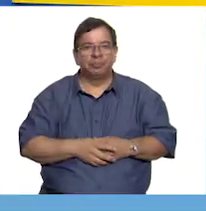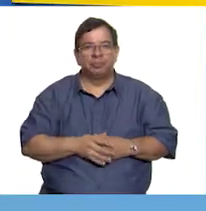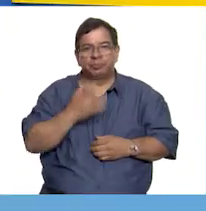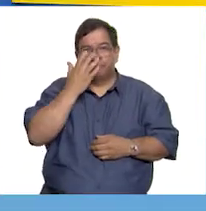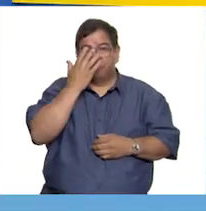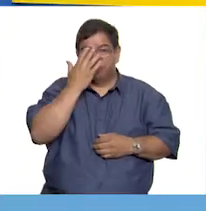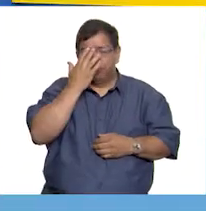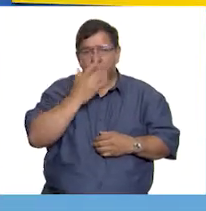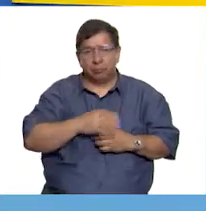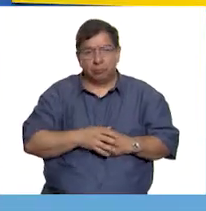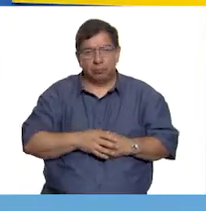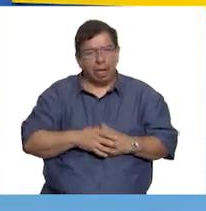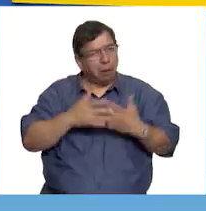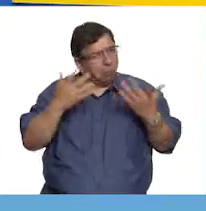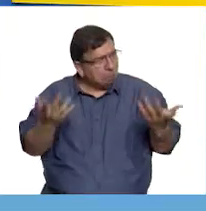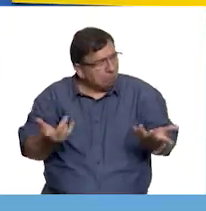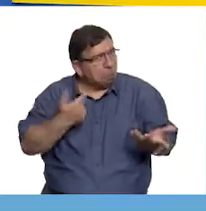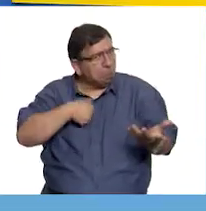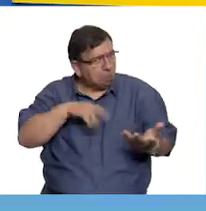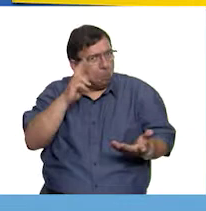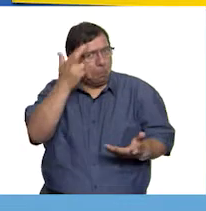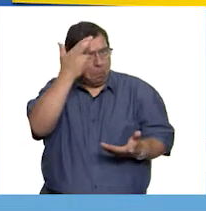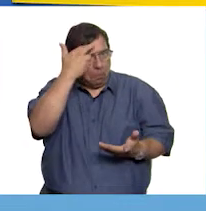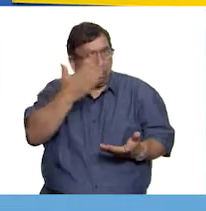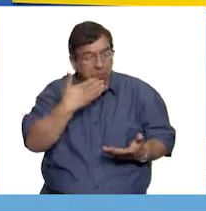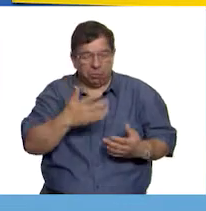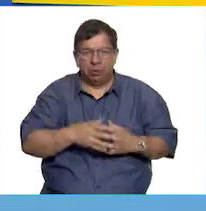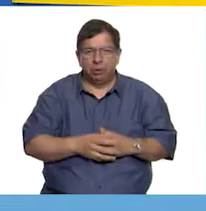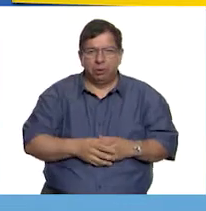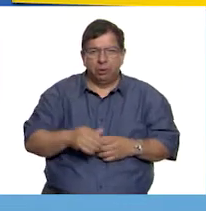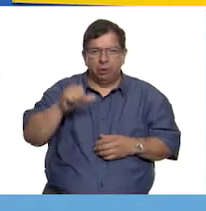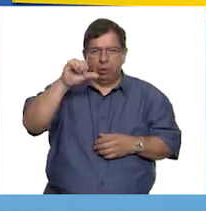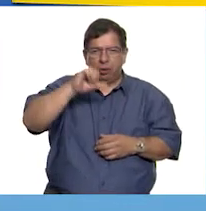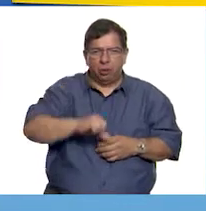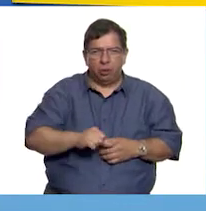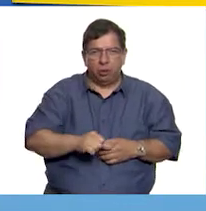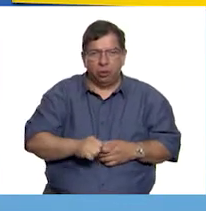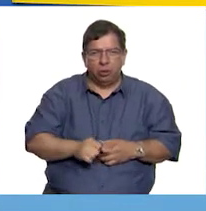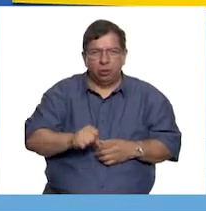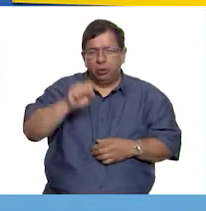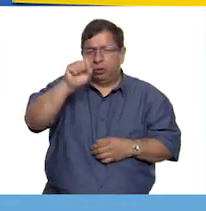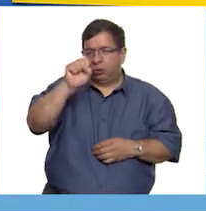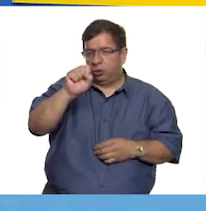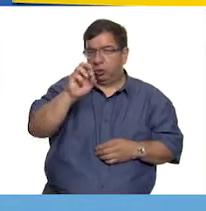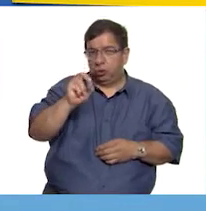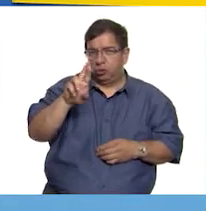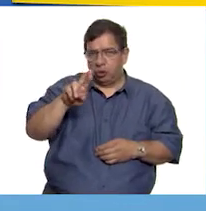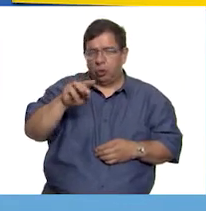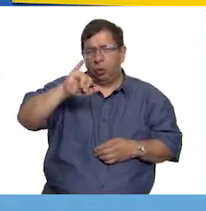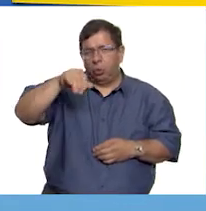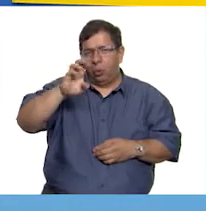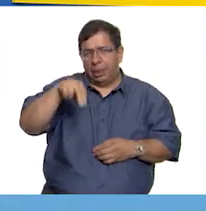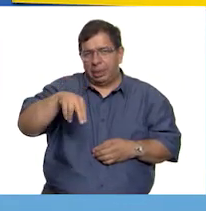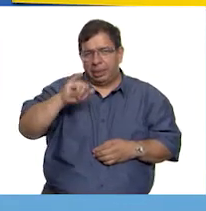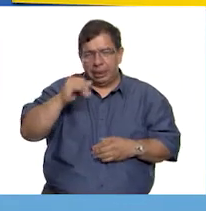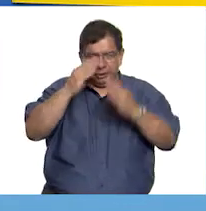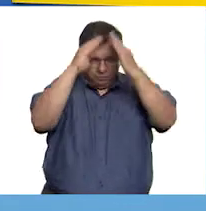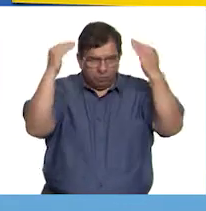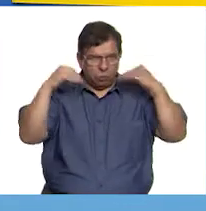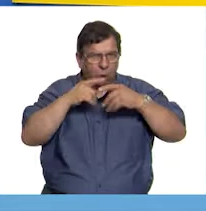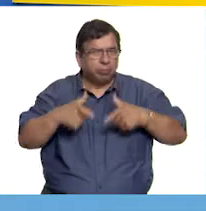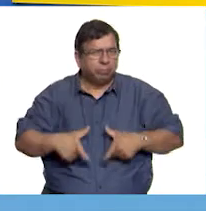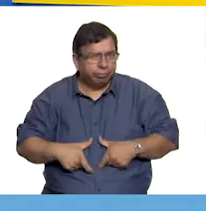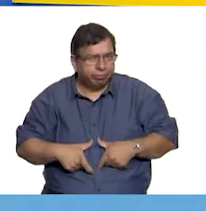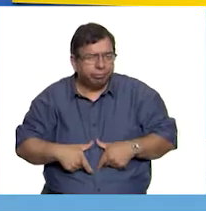pues me alegra que lo tengamos todo tan fresco. Hoy, con la ayuda de Sor Juana Inés de la Cruz, vamos a conocer la importancia cultural